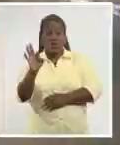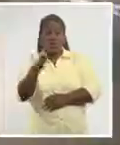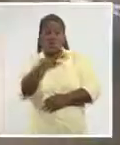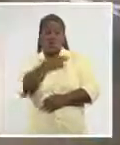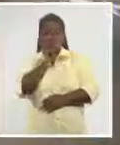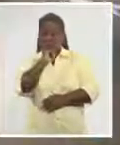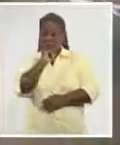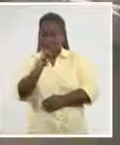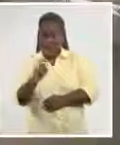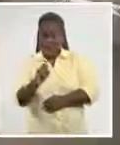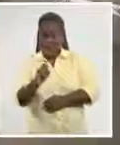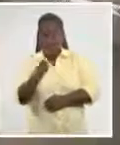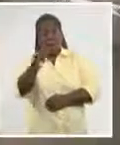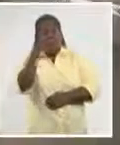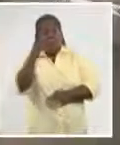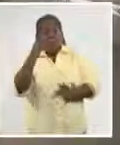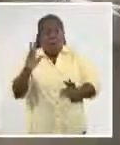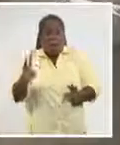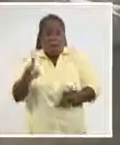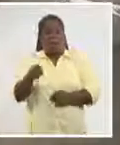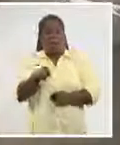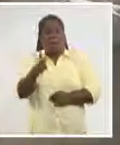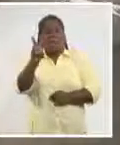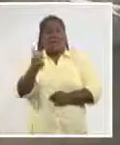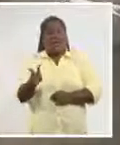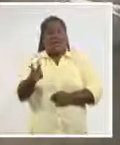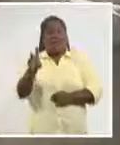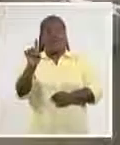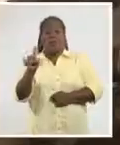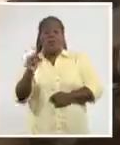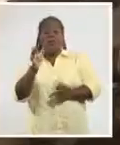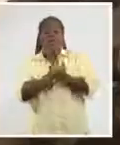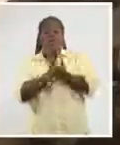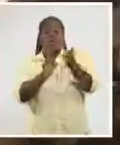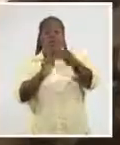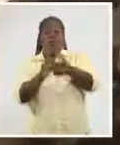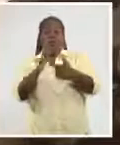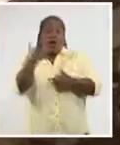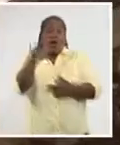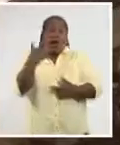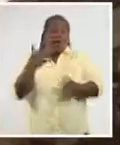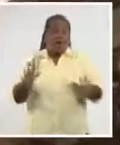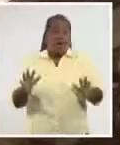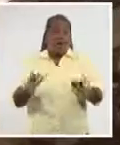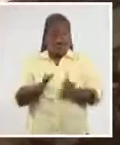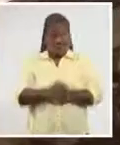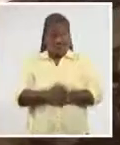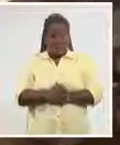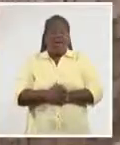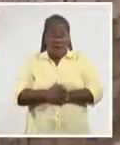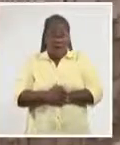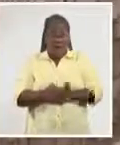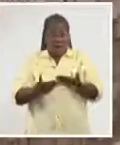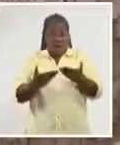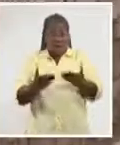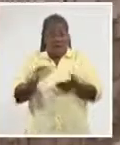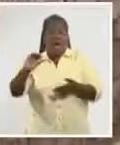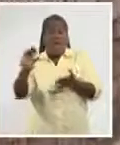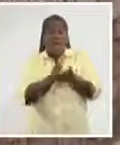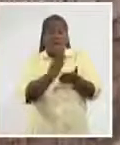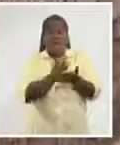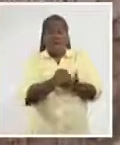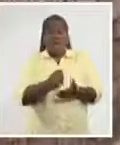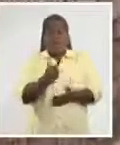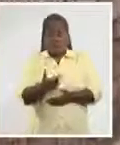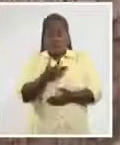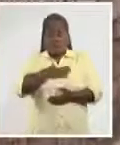que es otra fecha martiana, se puede abrir la galería de El Fortín, que es una galería también dedicada al libro-arte. Ahí se van a exponer no solamente mi